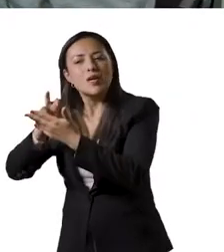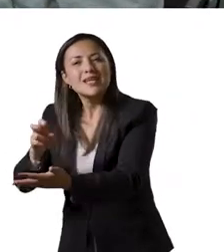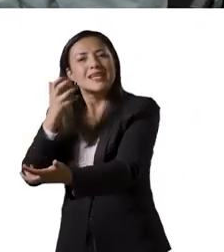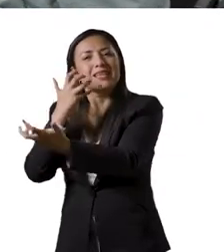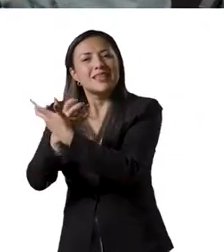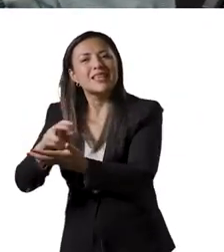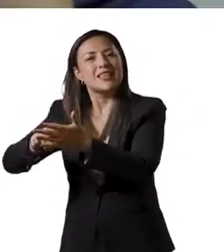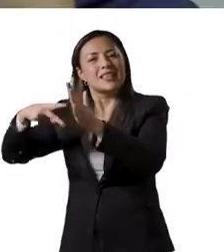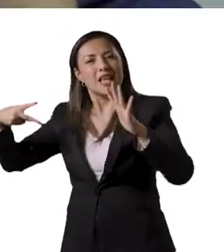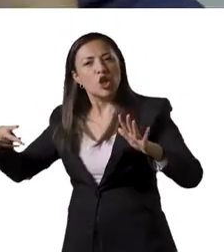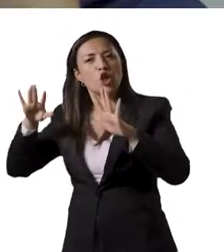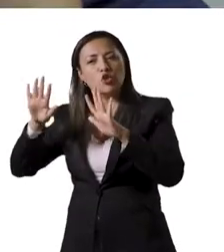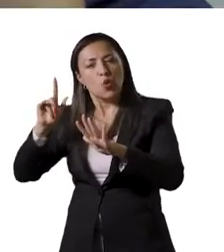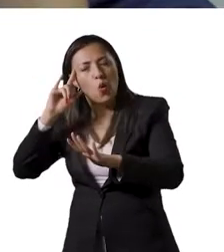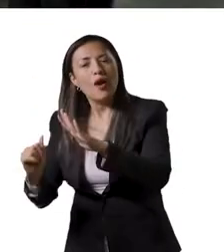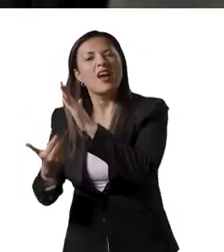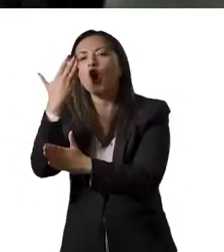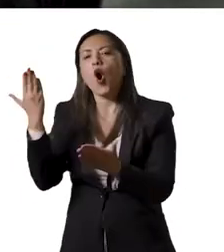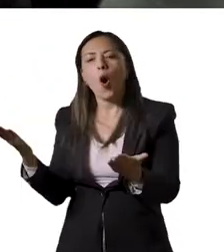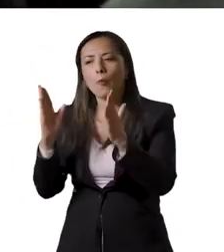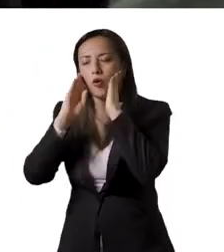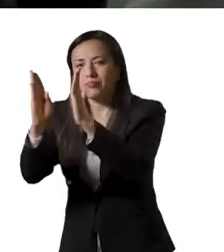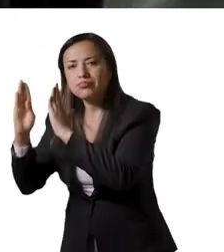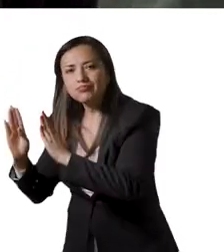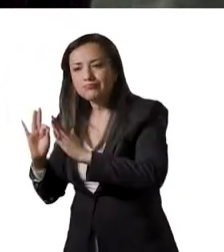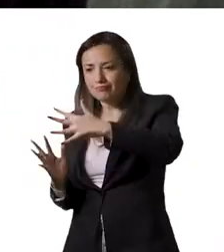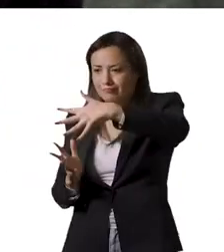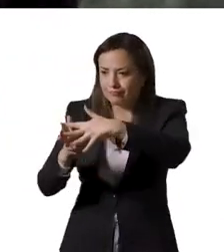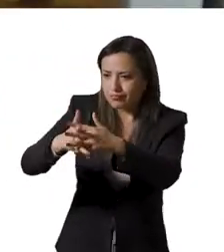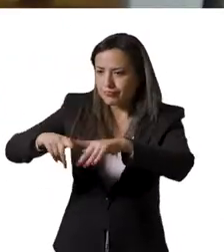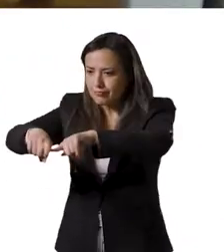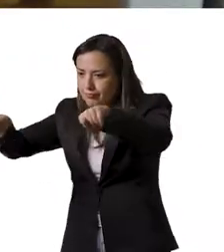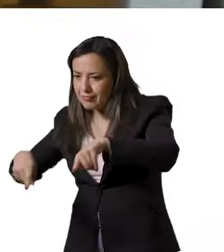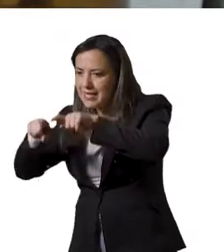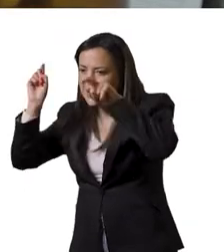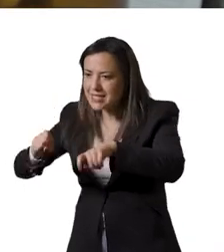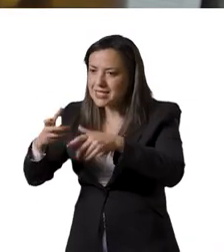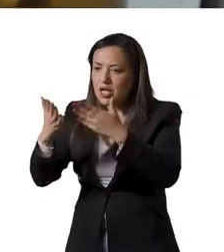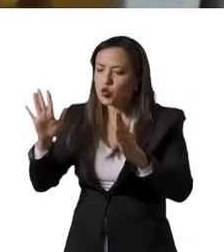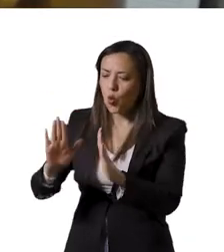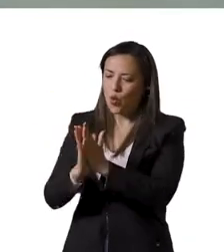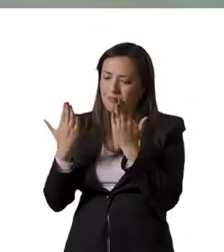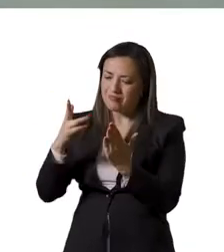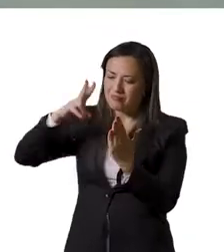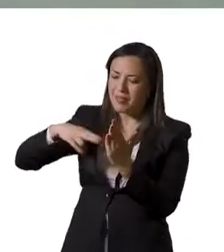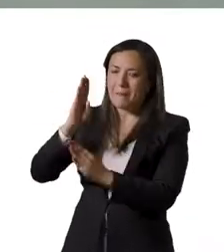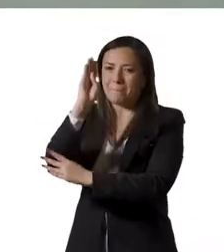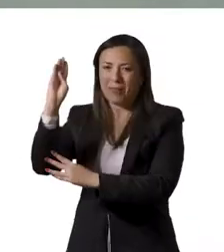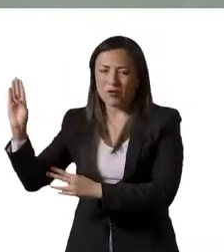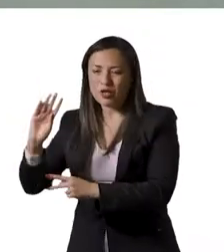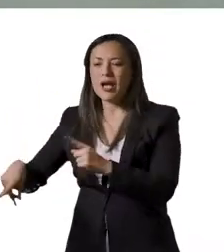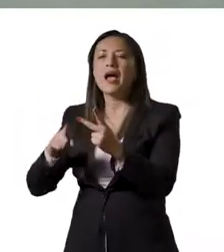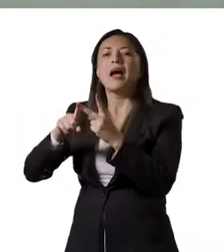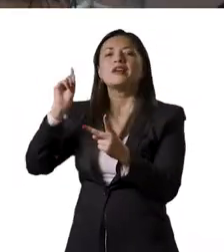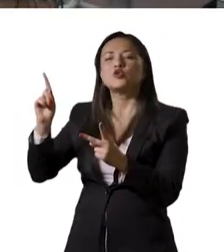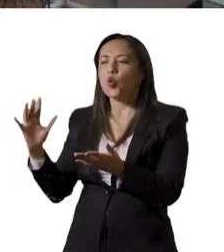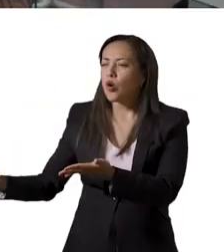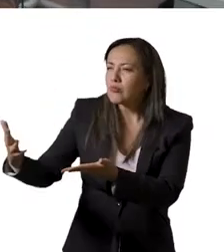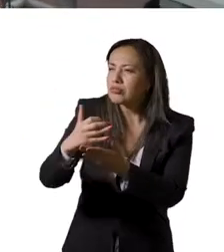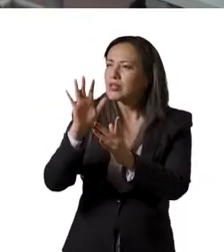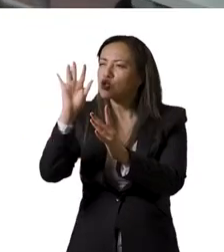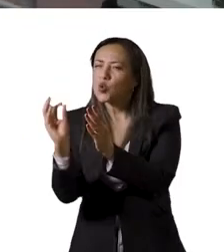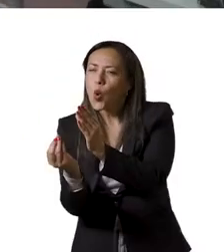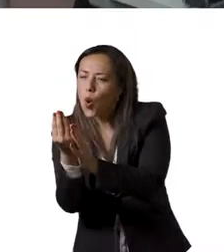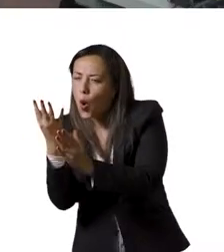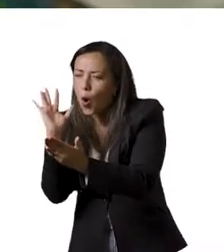las actividades en ciencia, tecnología e innovación mediante la ampliación, adecuación y equipamiento de la sala de lectura de